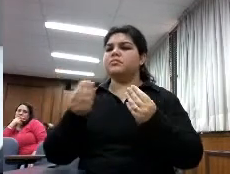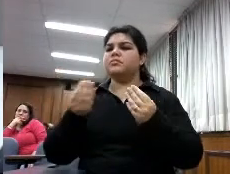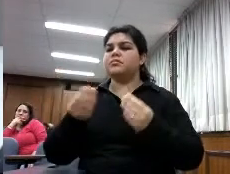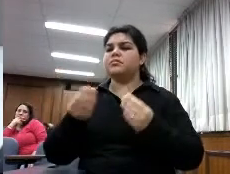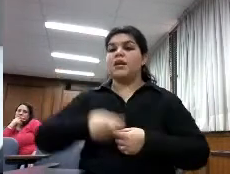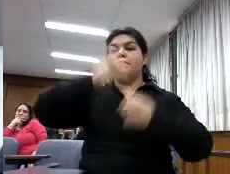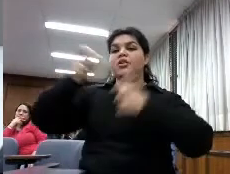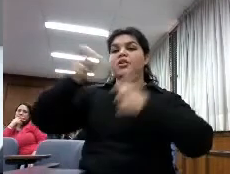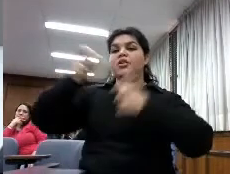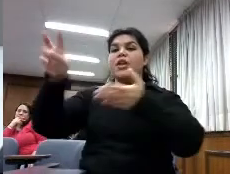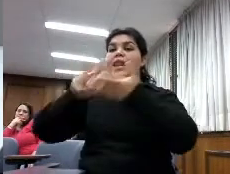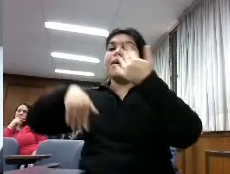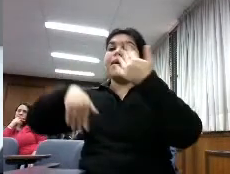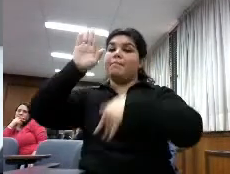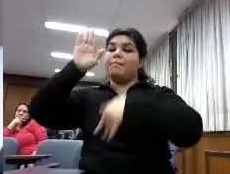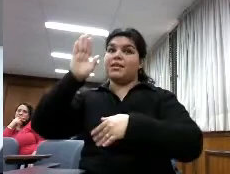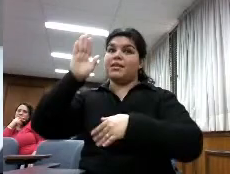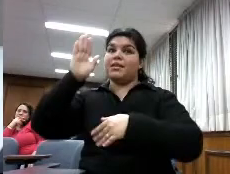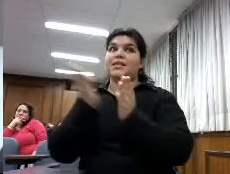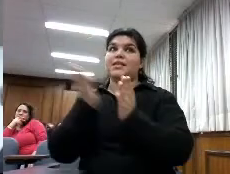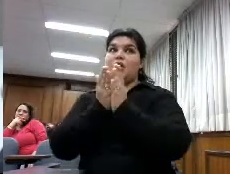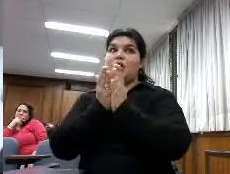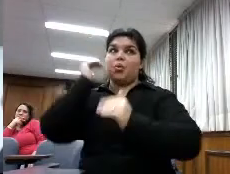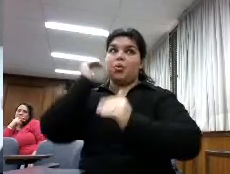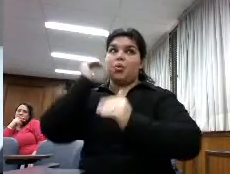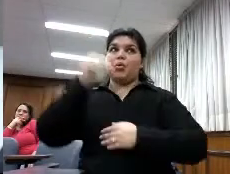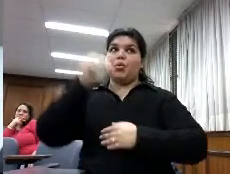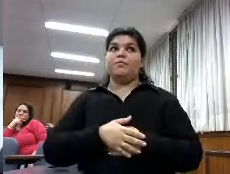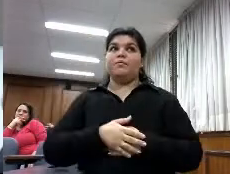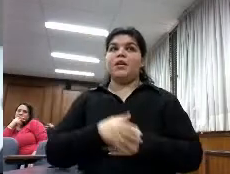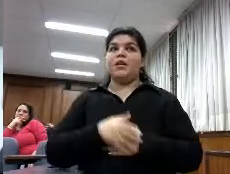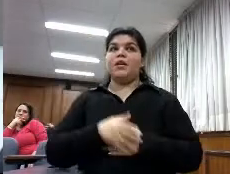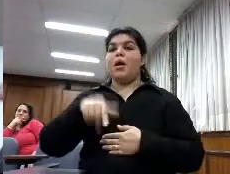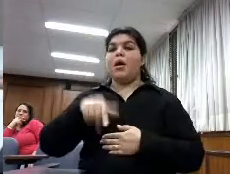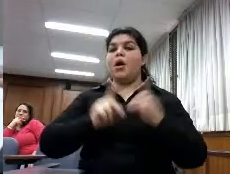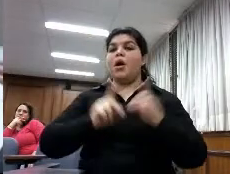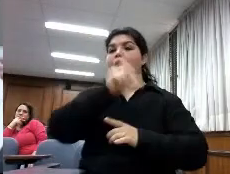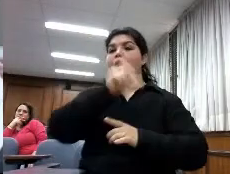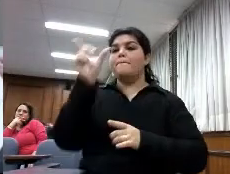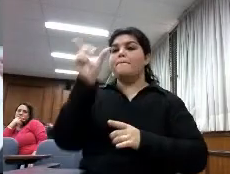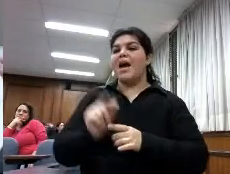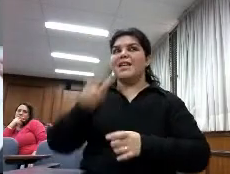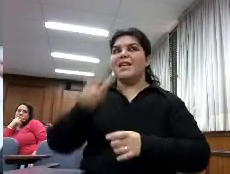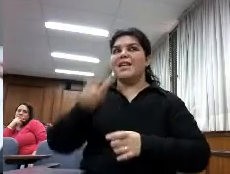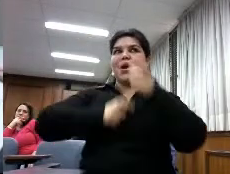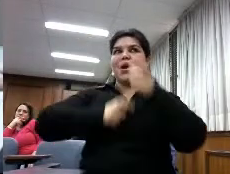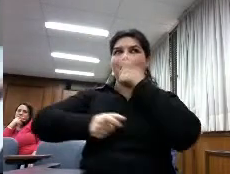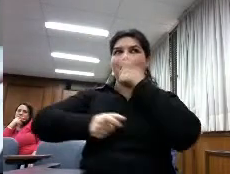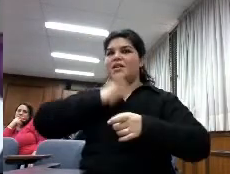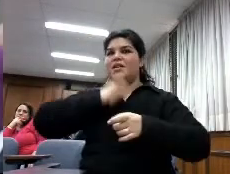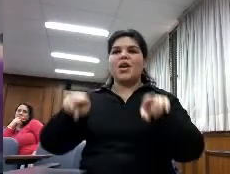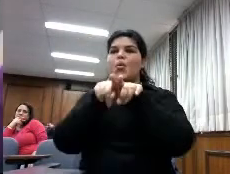lectora los países y la tasa de respuesta son las que veis ahí